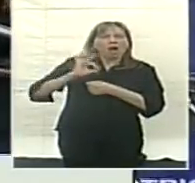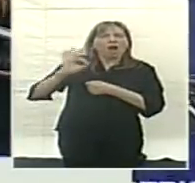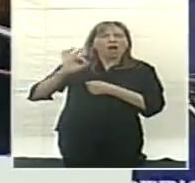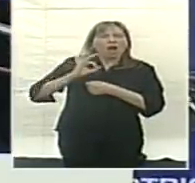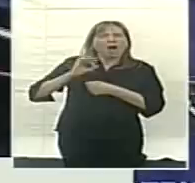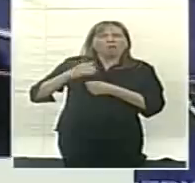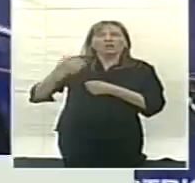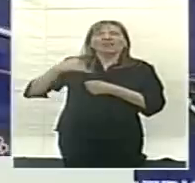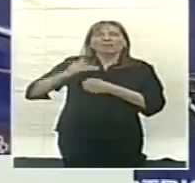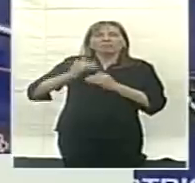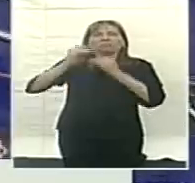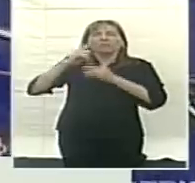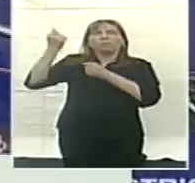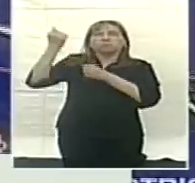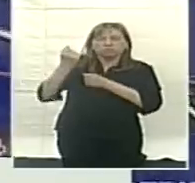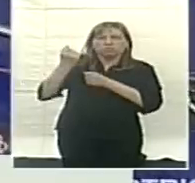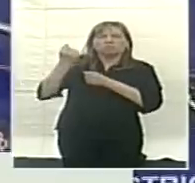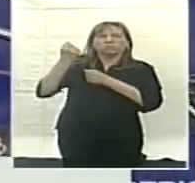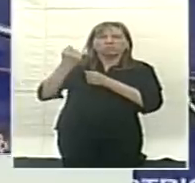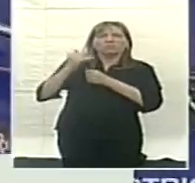sobre el crecimiento de la República Argentina,